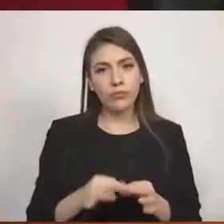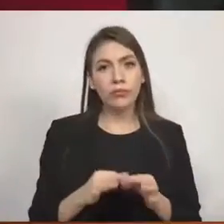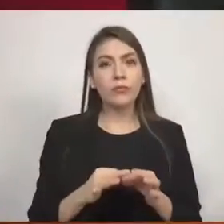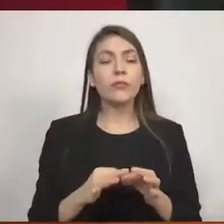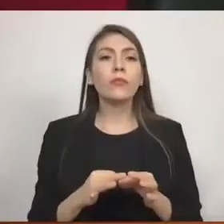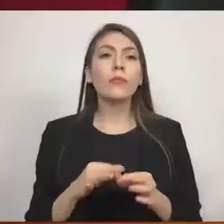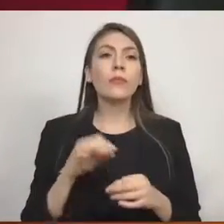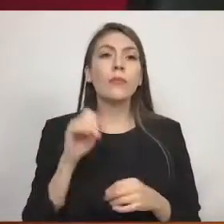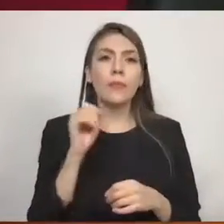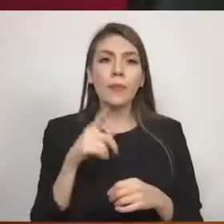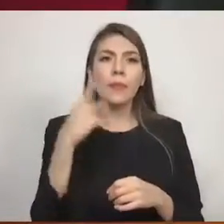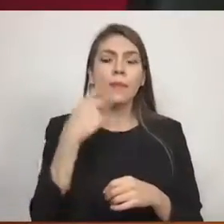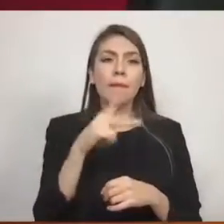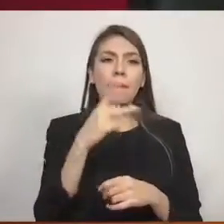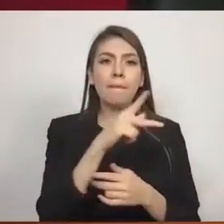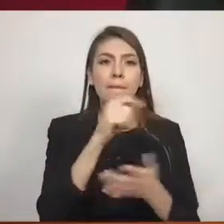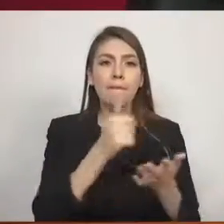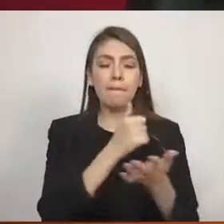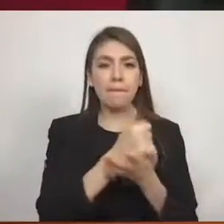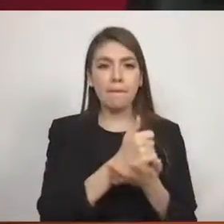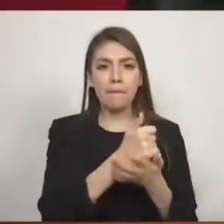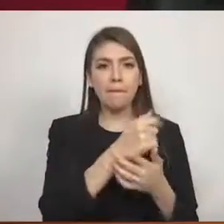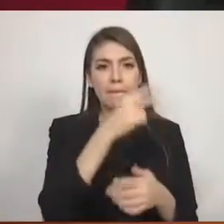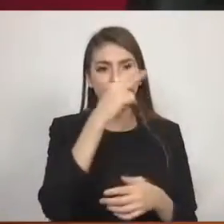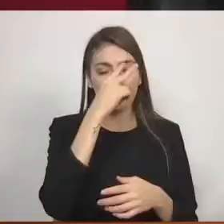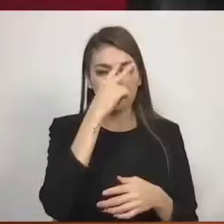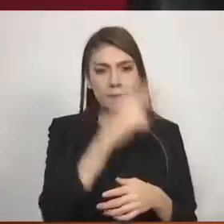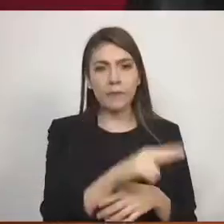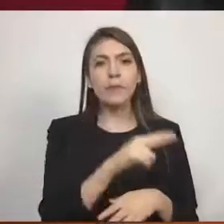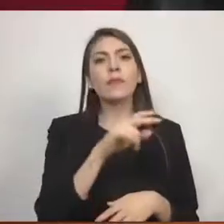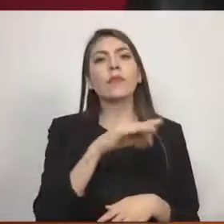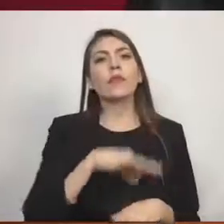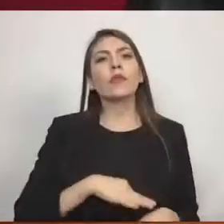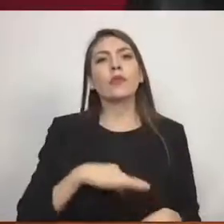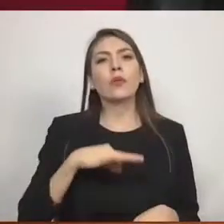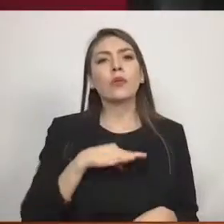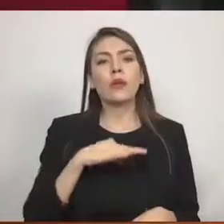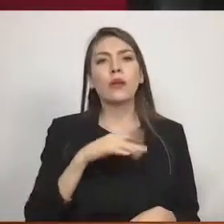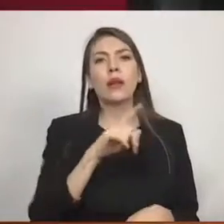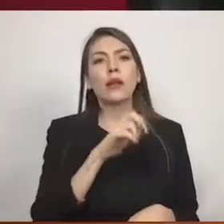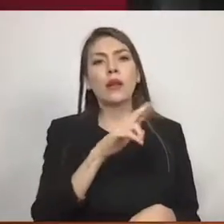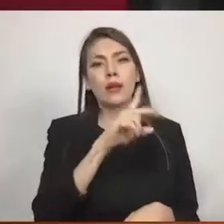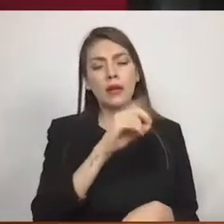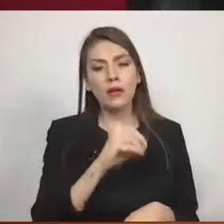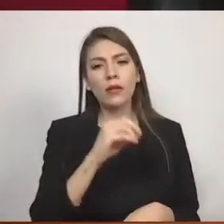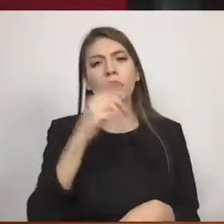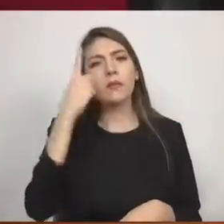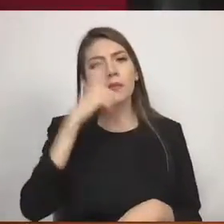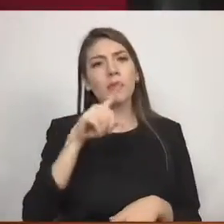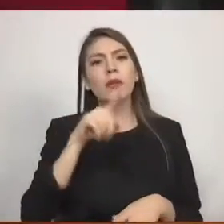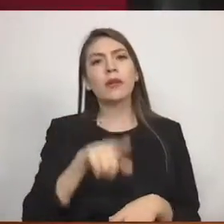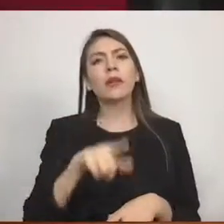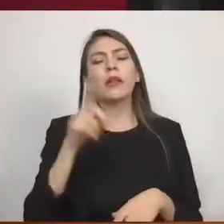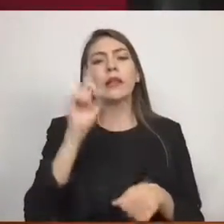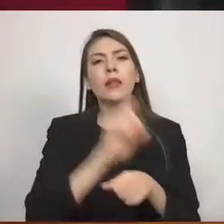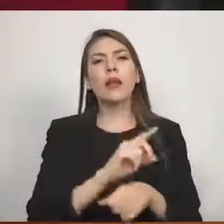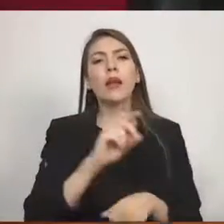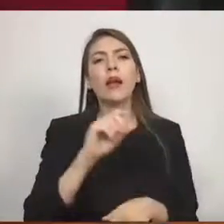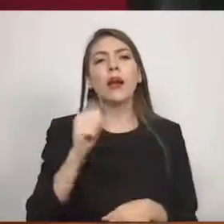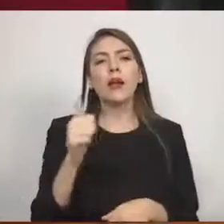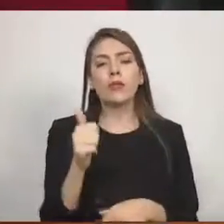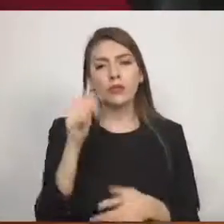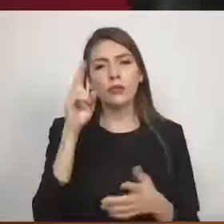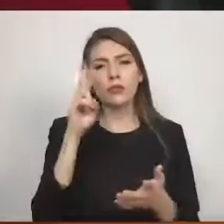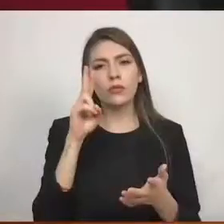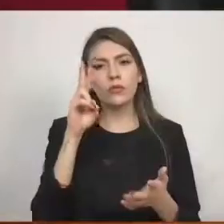ciudad de Toluca de Lerdo, capital del Estado de México, a los veintiséis días del mes de agosto del año dos mil veintiuno.